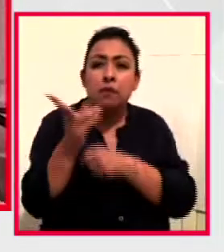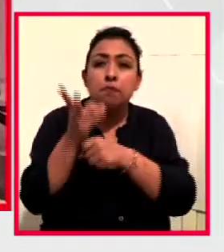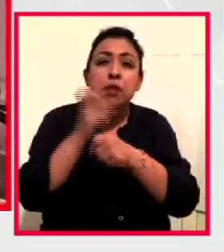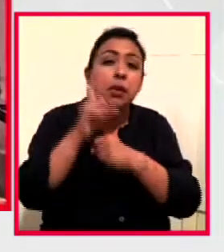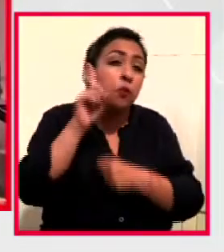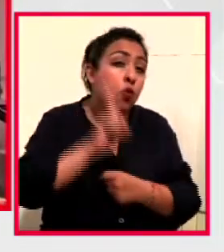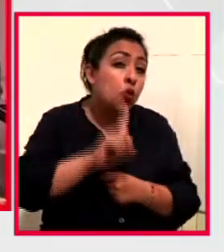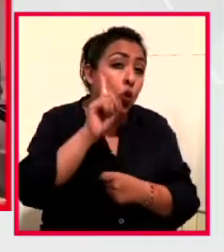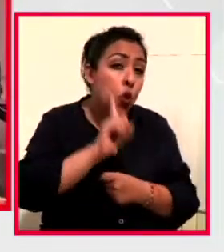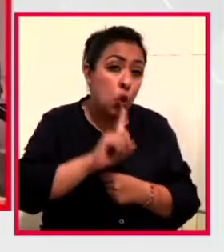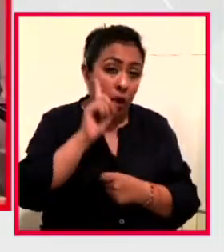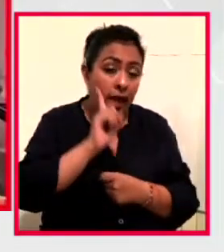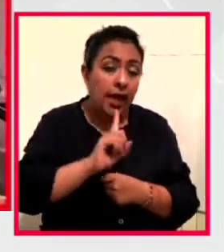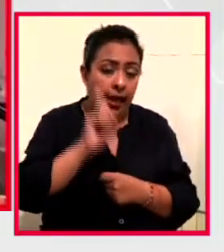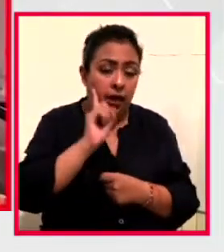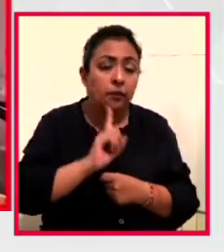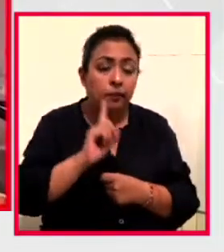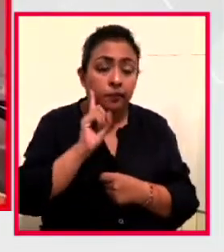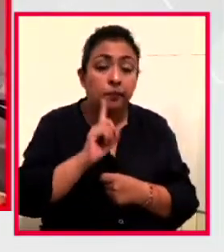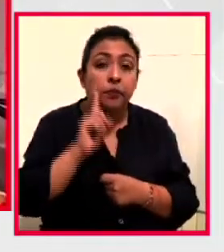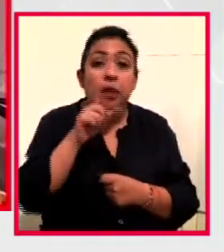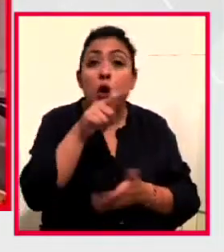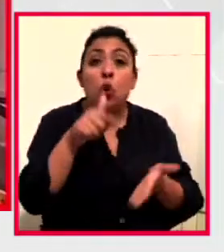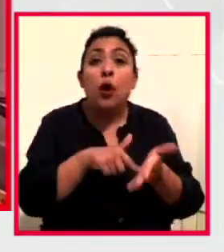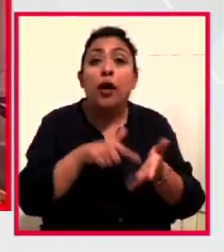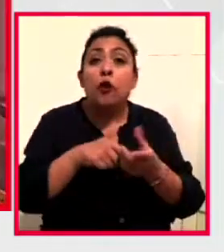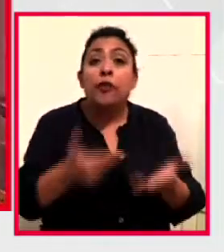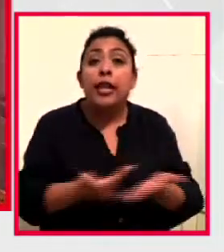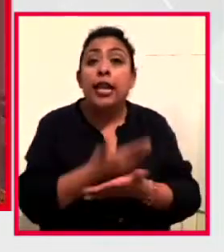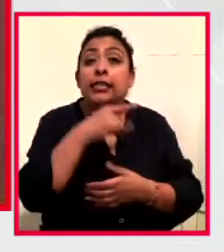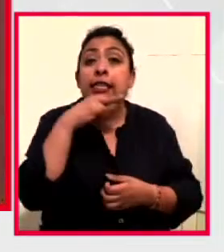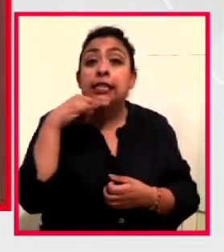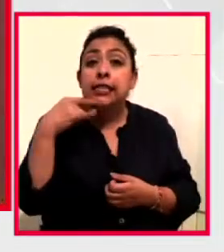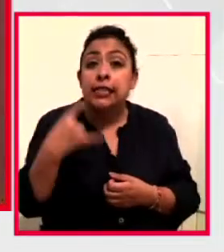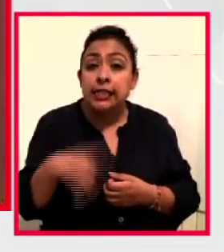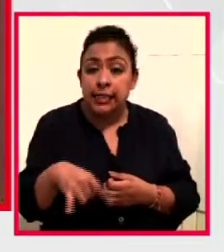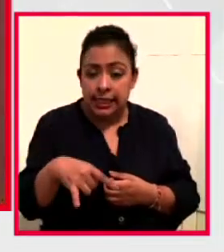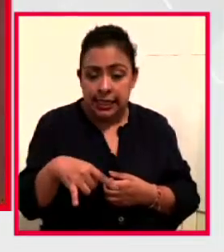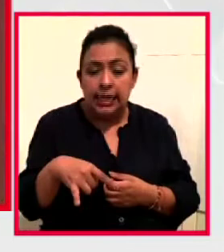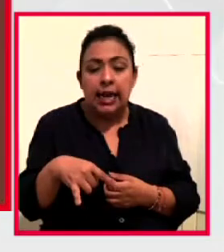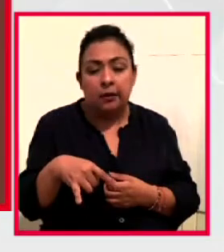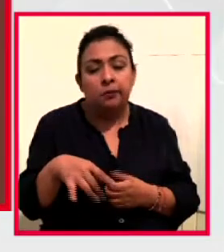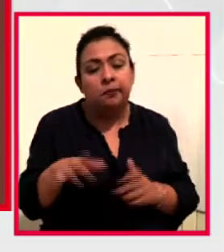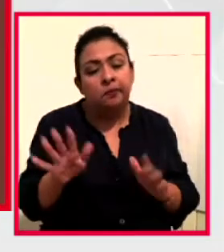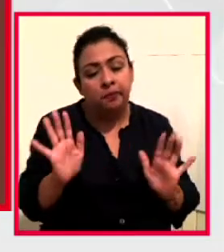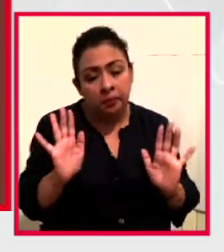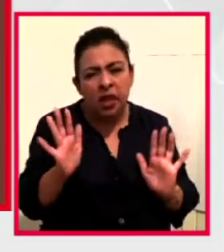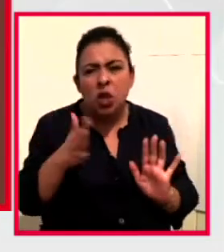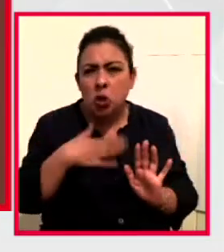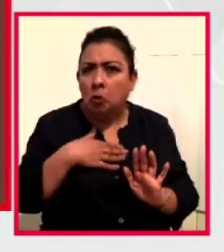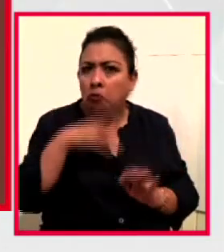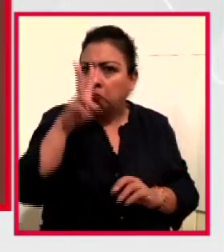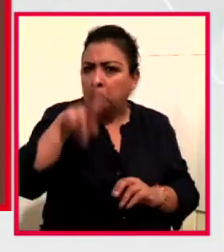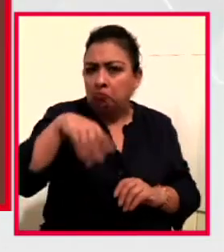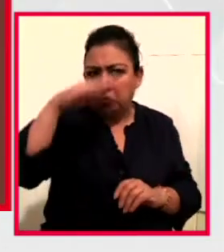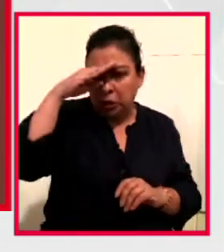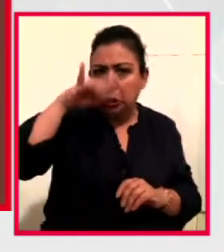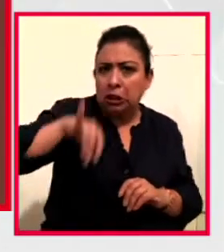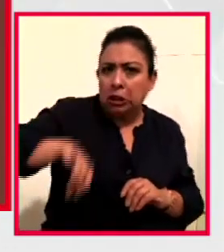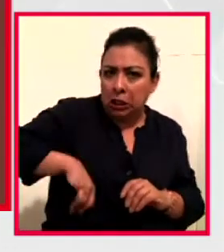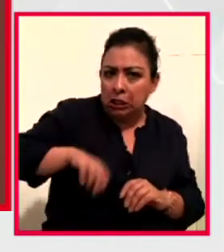es de Chile. Ok. Entonces, y me parece muy interesante porque el